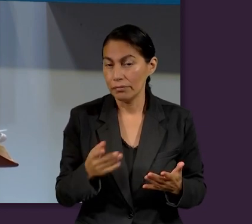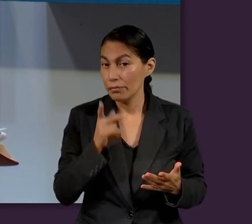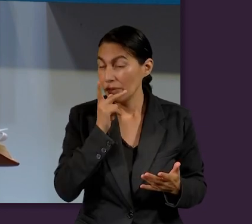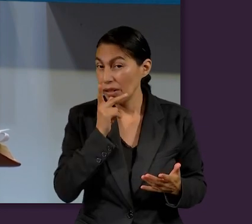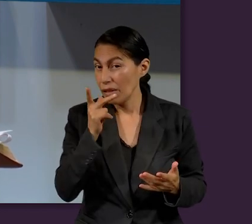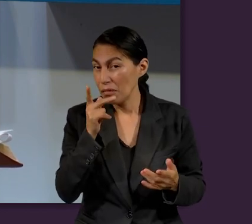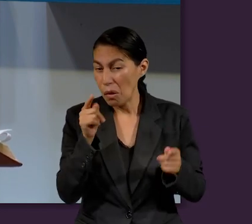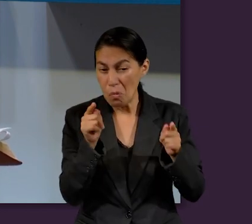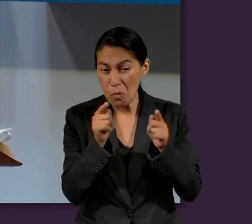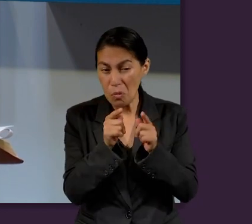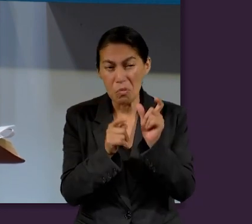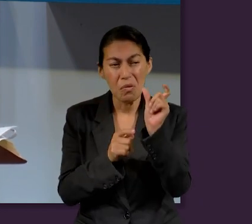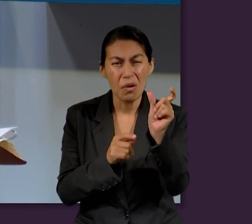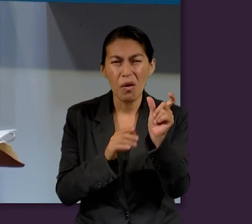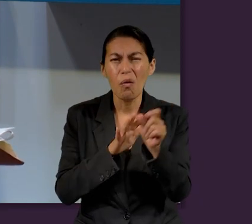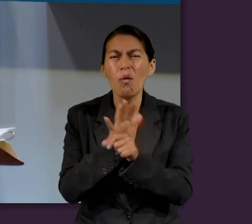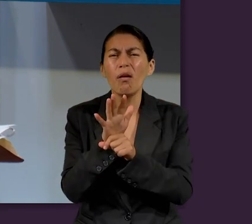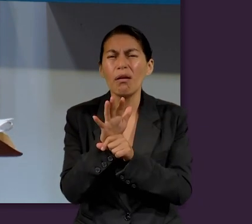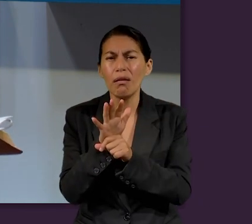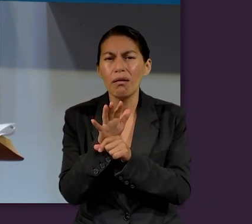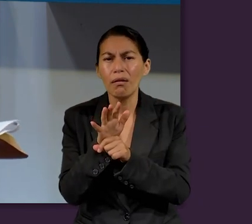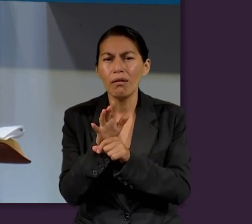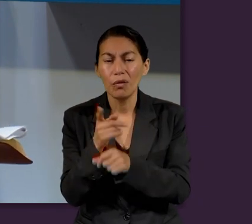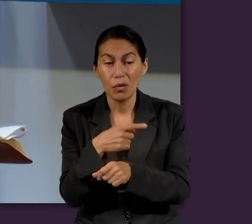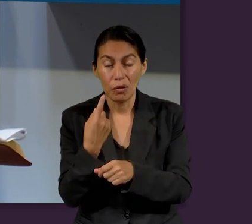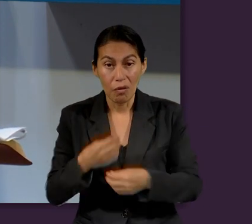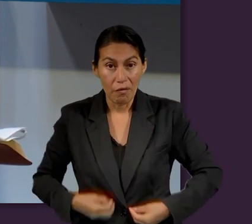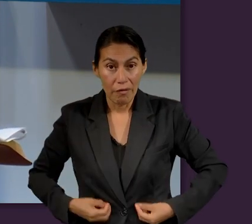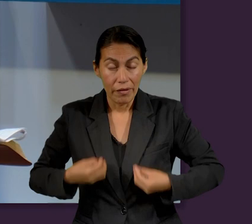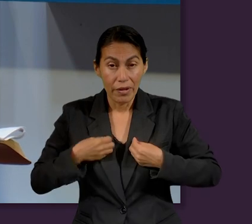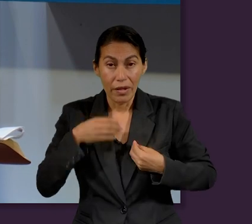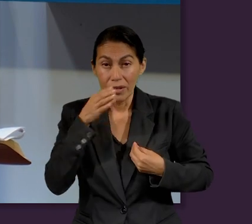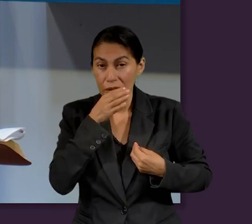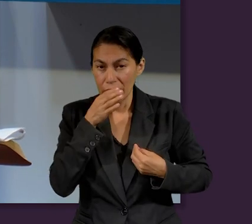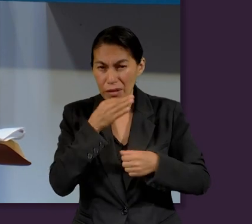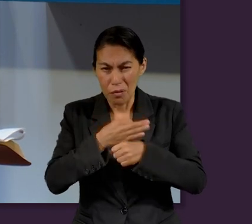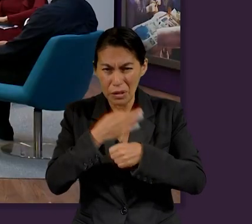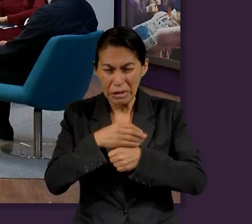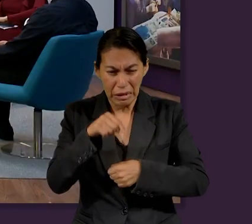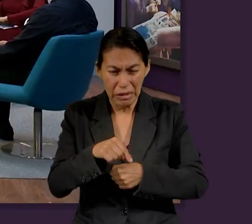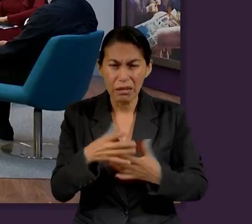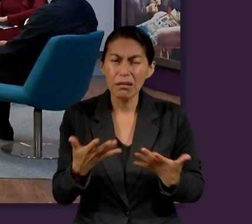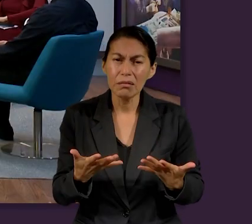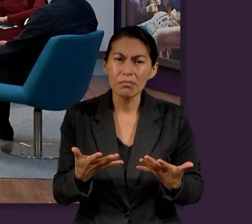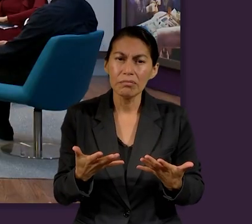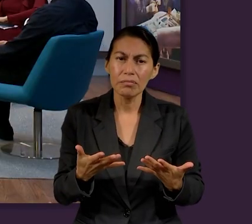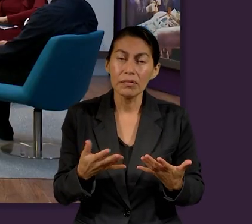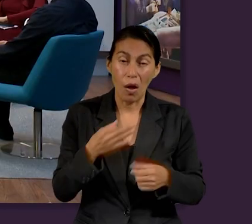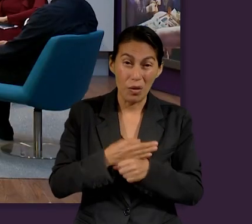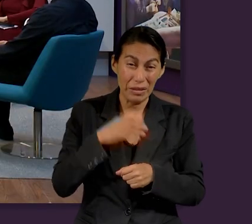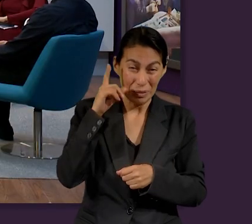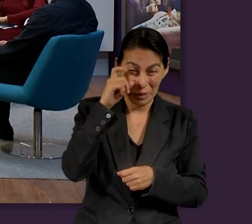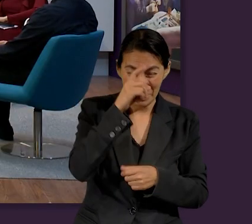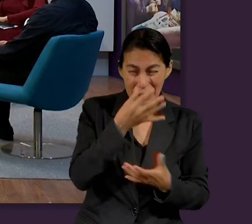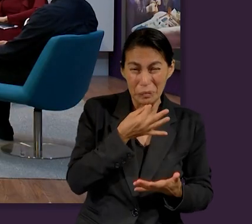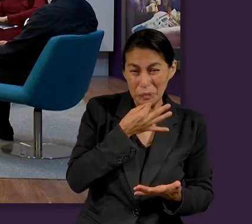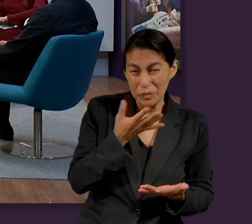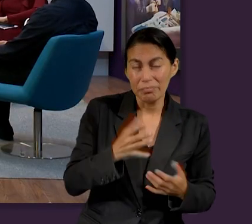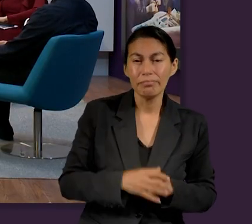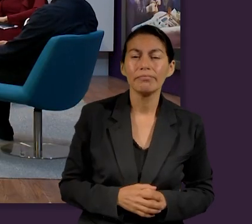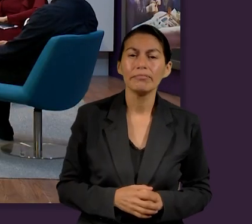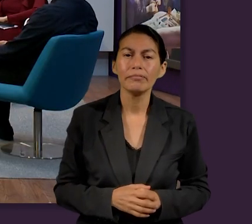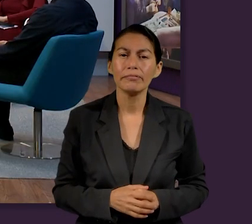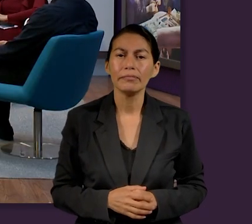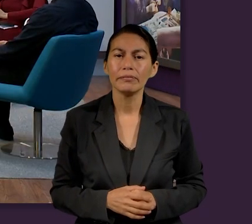¿qué palabra sería propia o más bien cómo debe ser nuestra vida cristiana en esta tierra, en el tiempo que nos toca vivir?